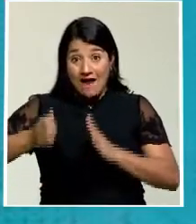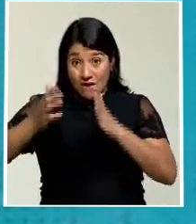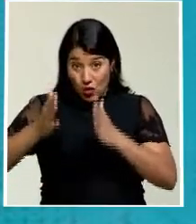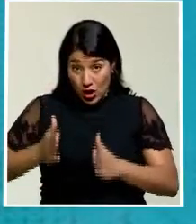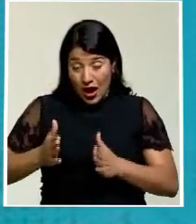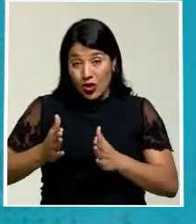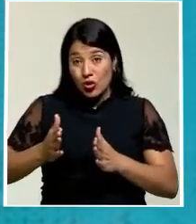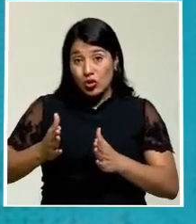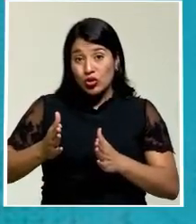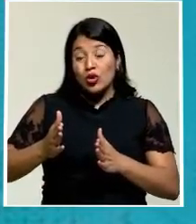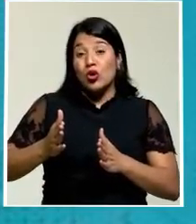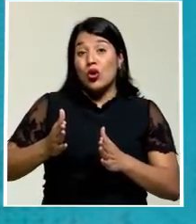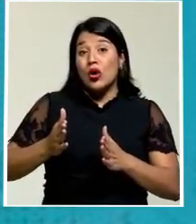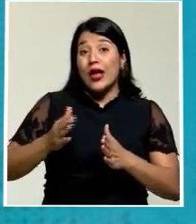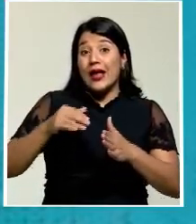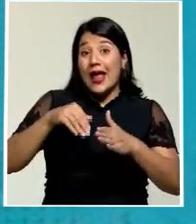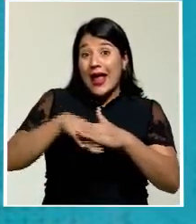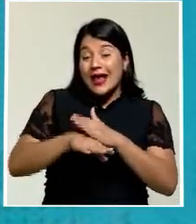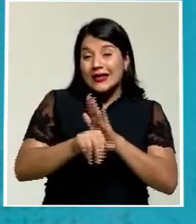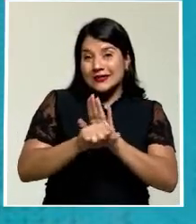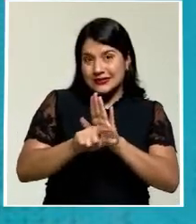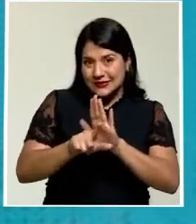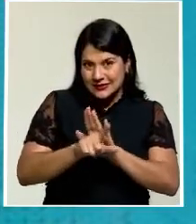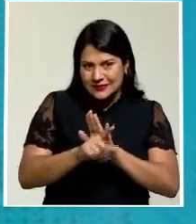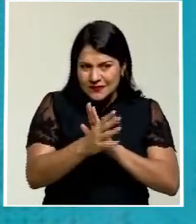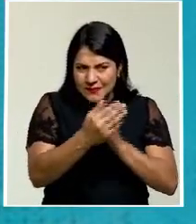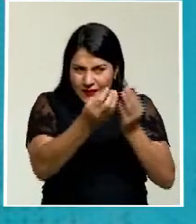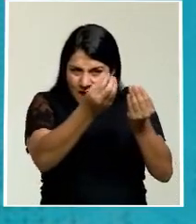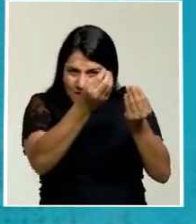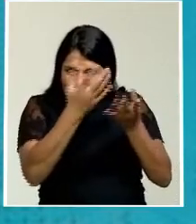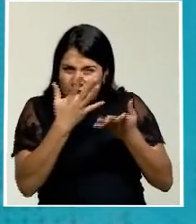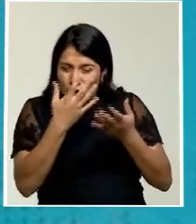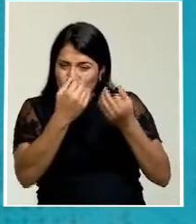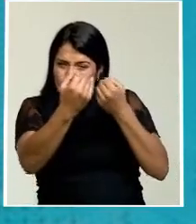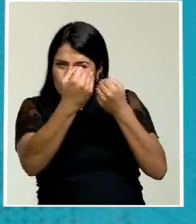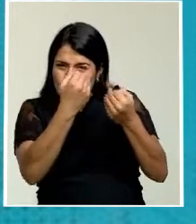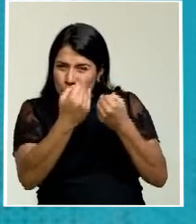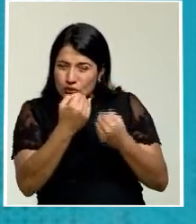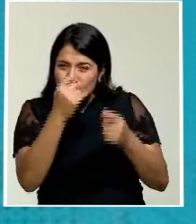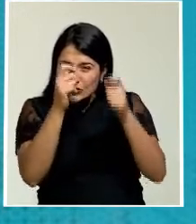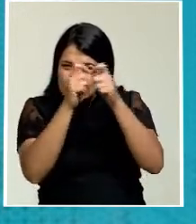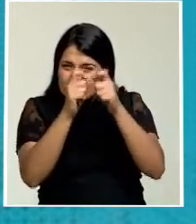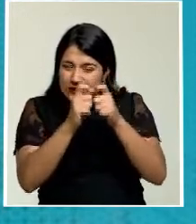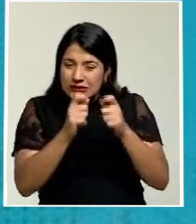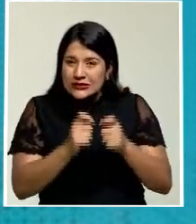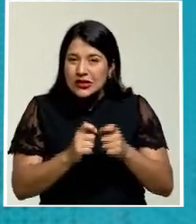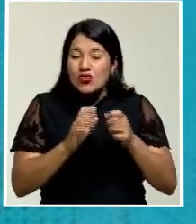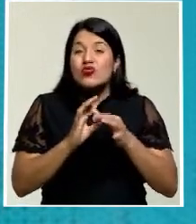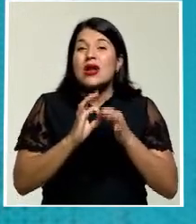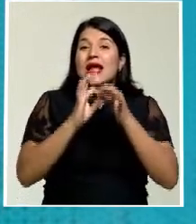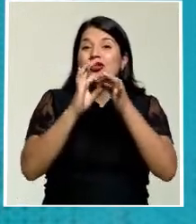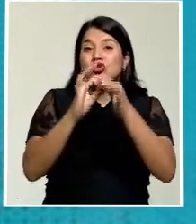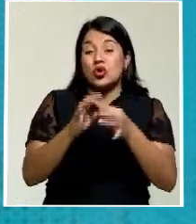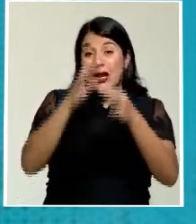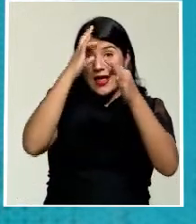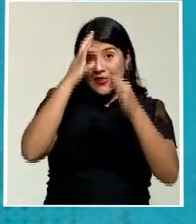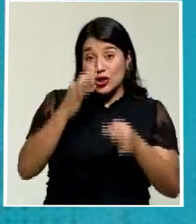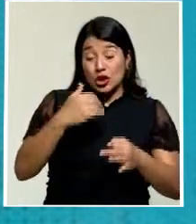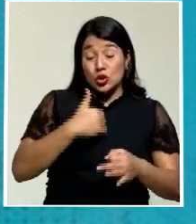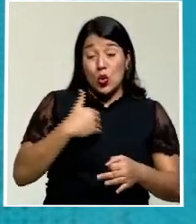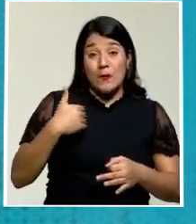Institucional un informe detallado, un criterio sobre el alcance de la medida haciendo